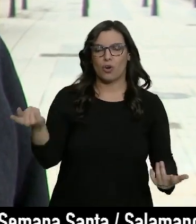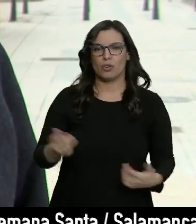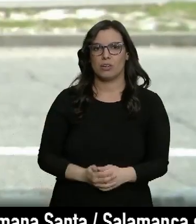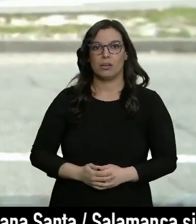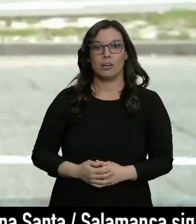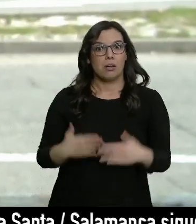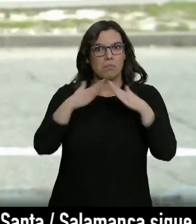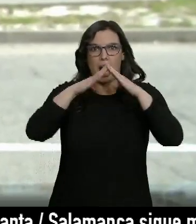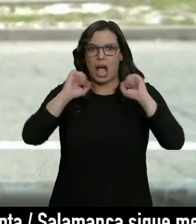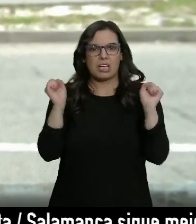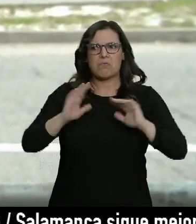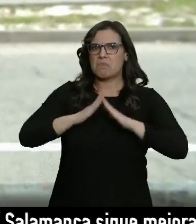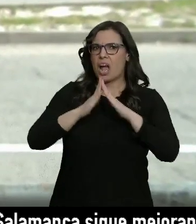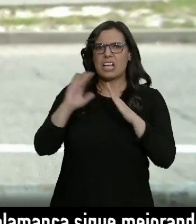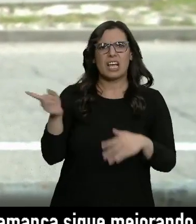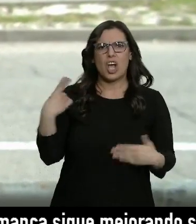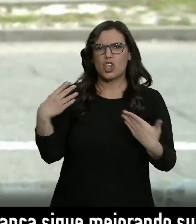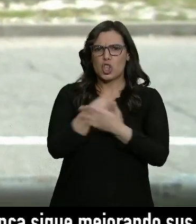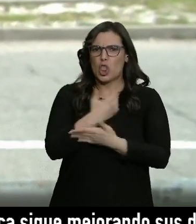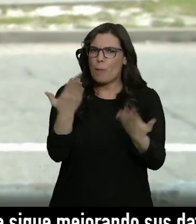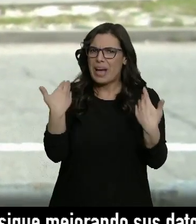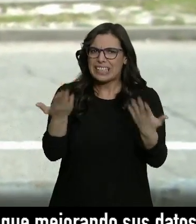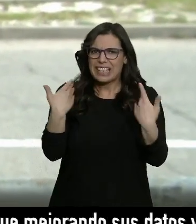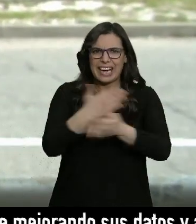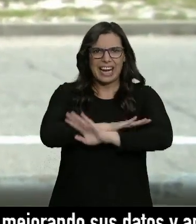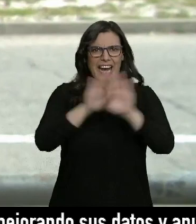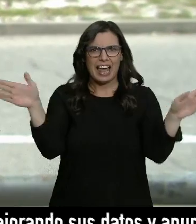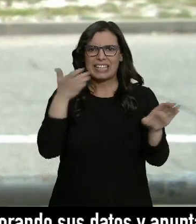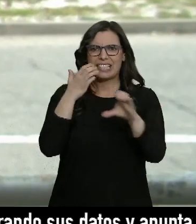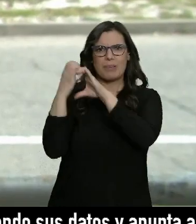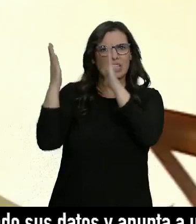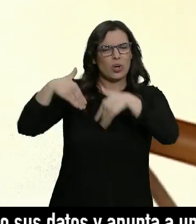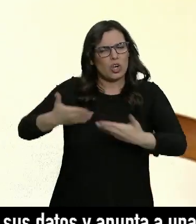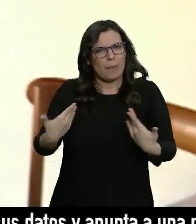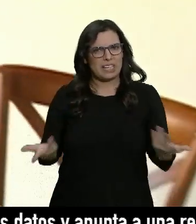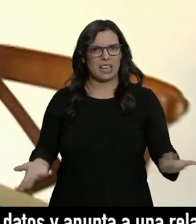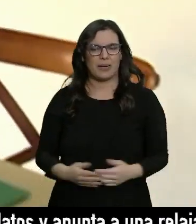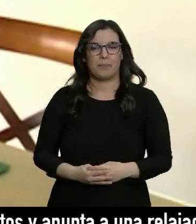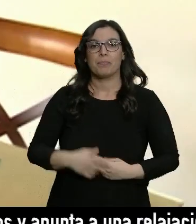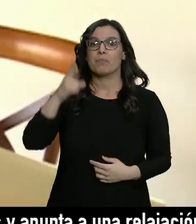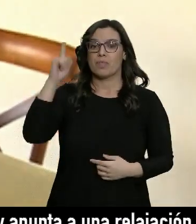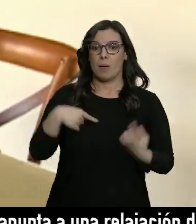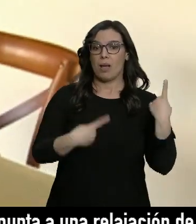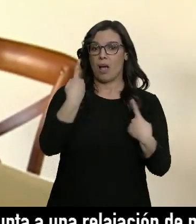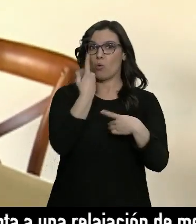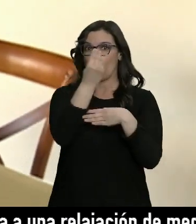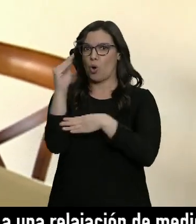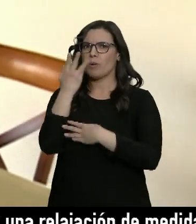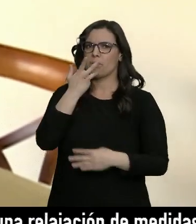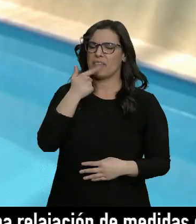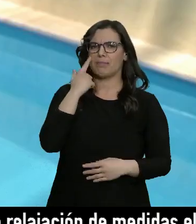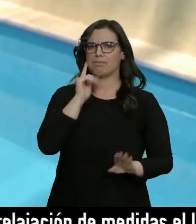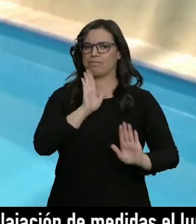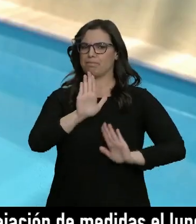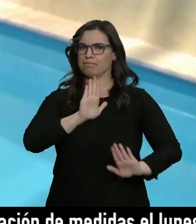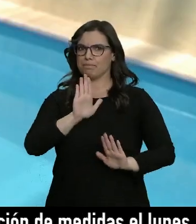quedarse en casa. En casita todo el mundo, que no pasa nada porque no haya Semana Santa. También hay gente joven que nos cuenta que prefiere ir con